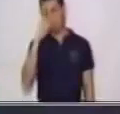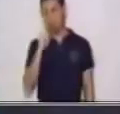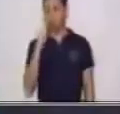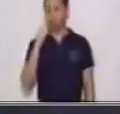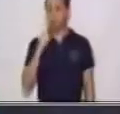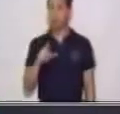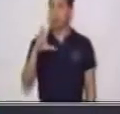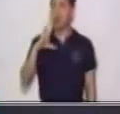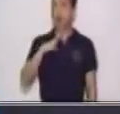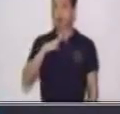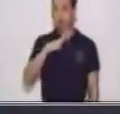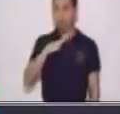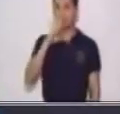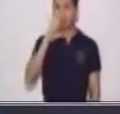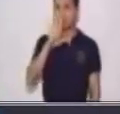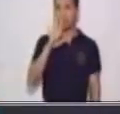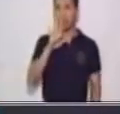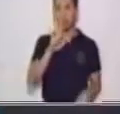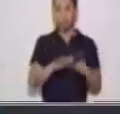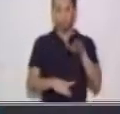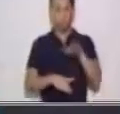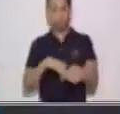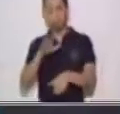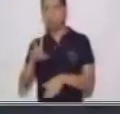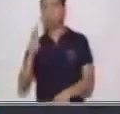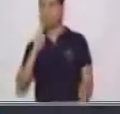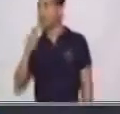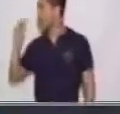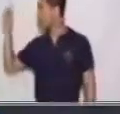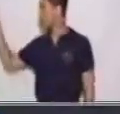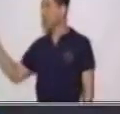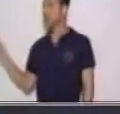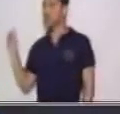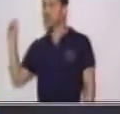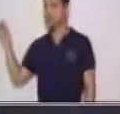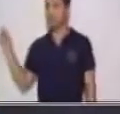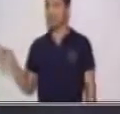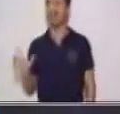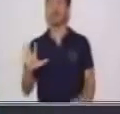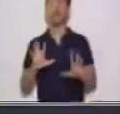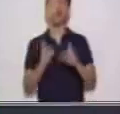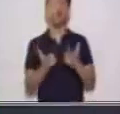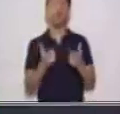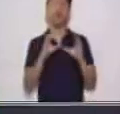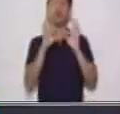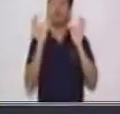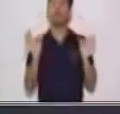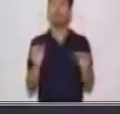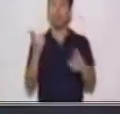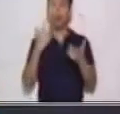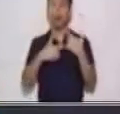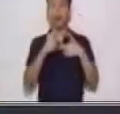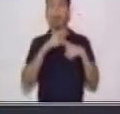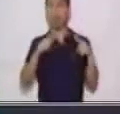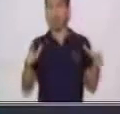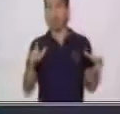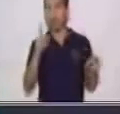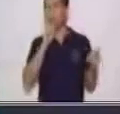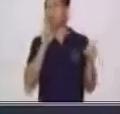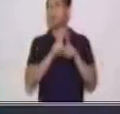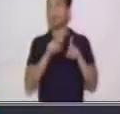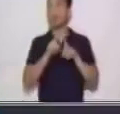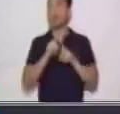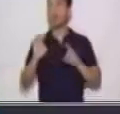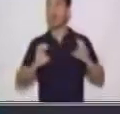según su significado, el tipo de lenguaje que vamos a utilizar y las emociones que